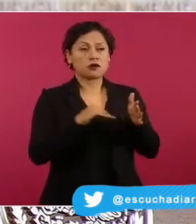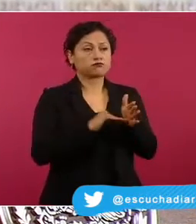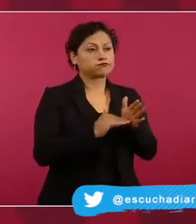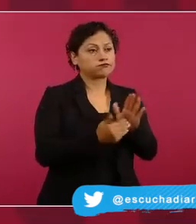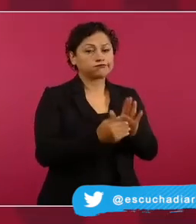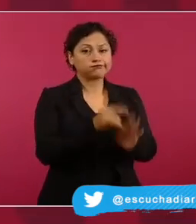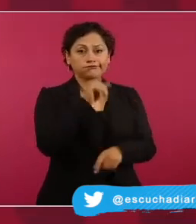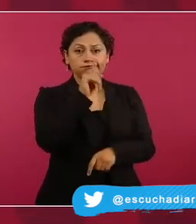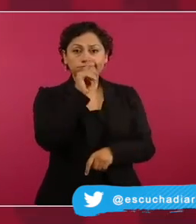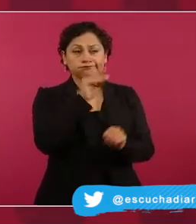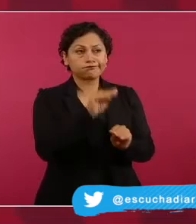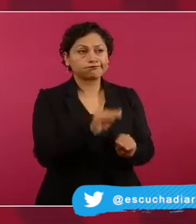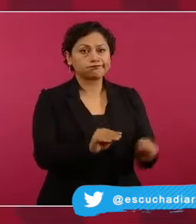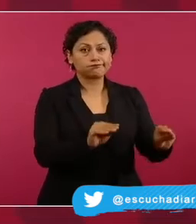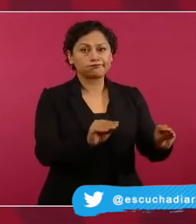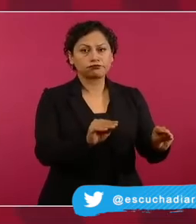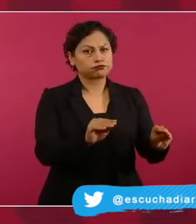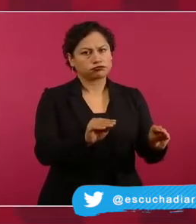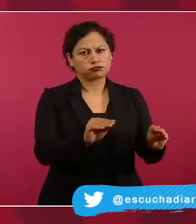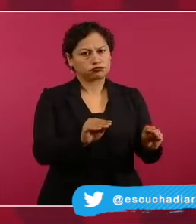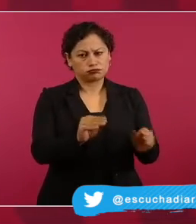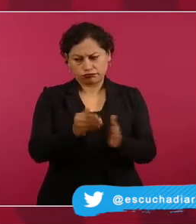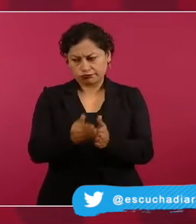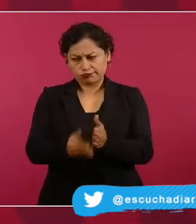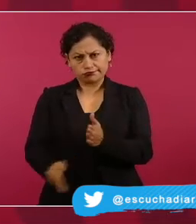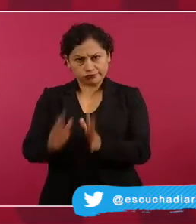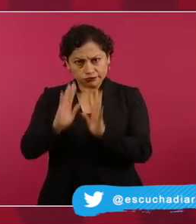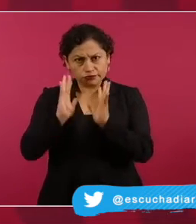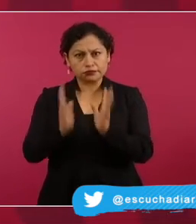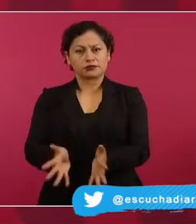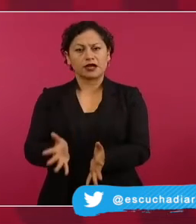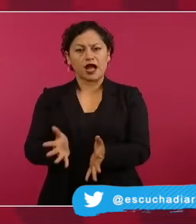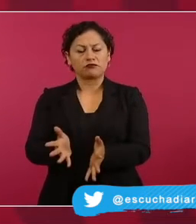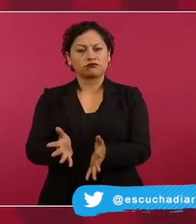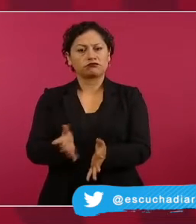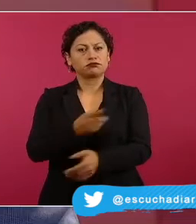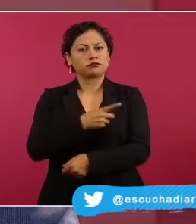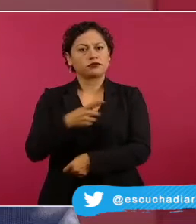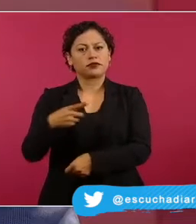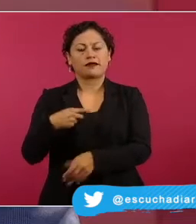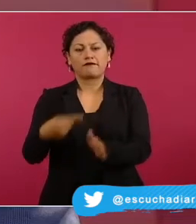karam reitera que esto jamás hubiera ocurrido con un gobierno de la oligarquía